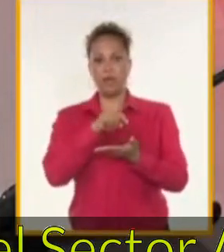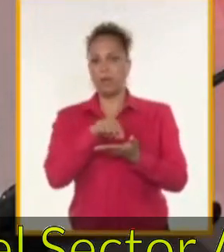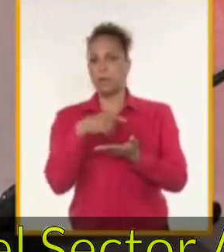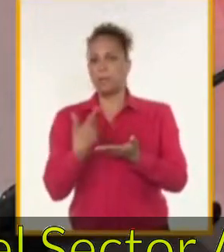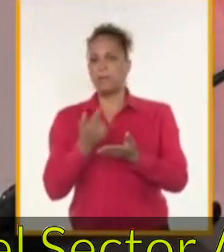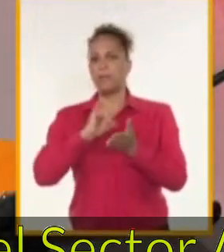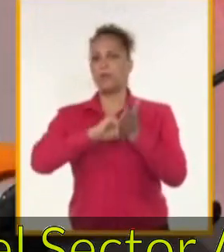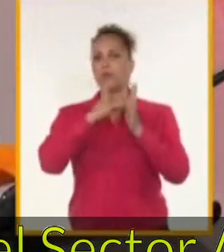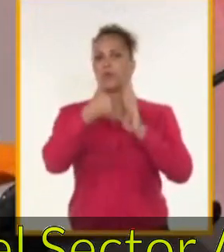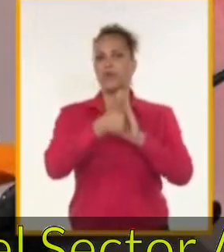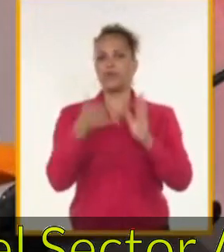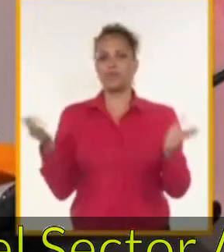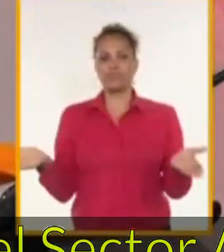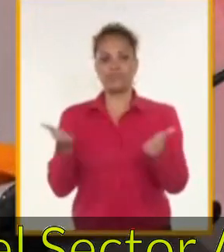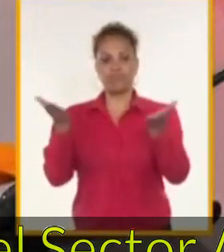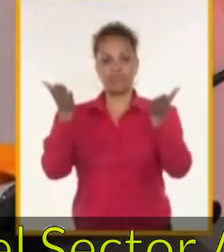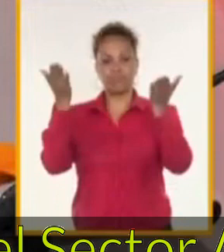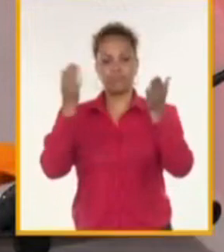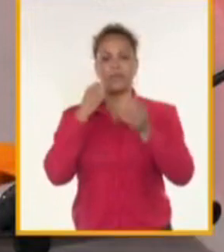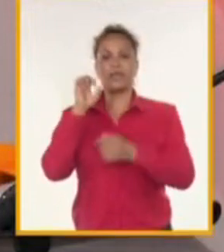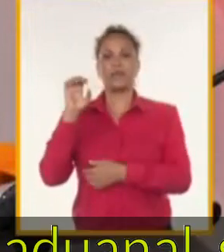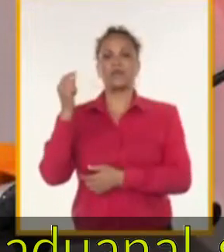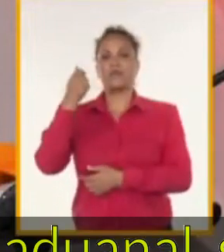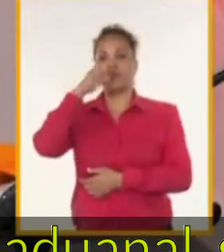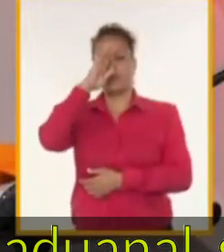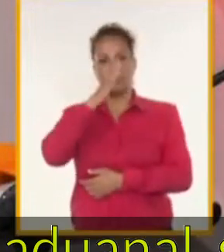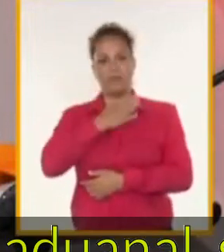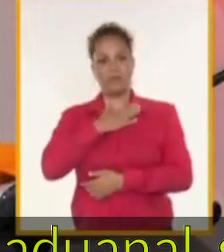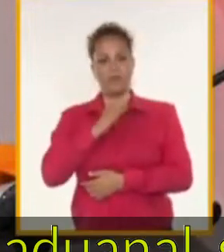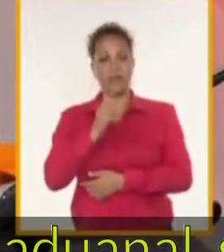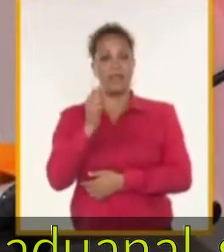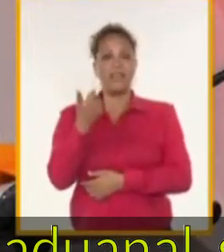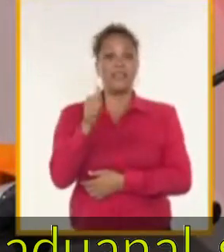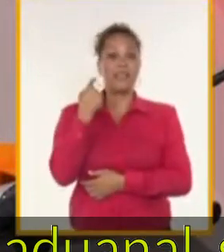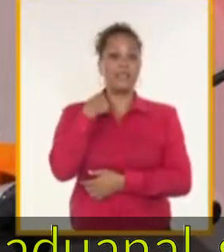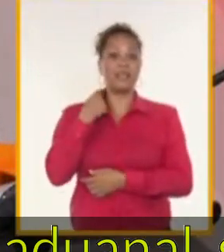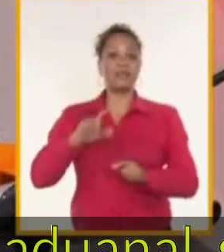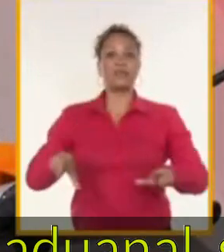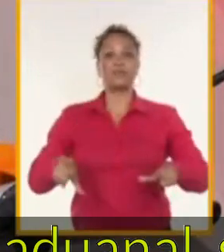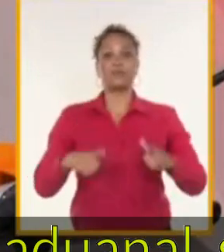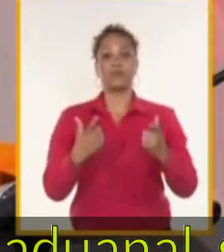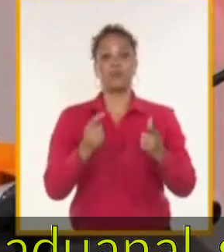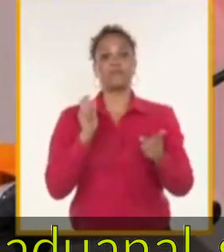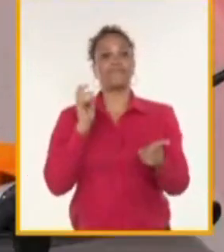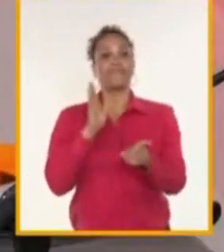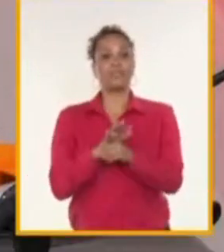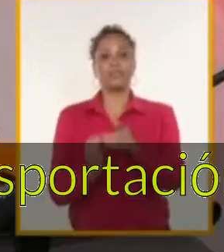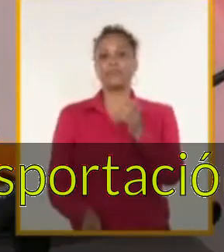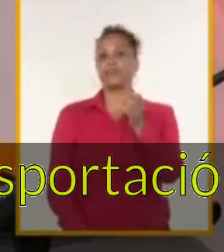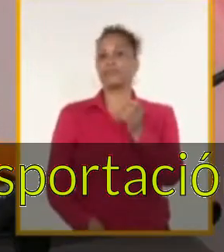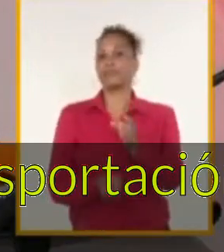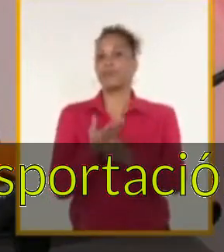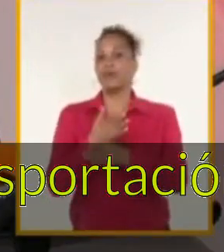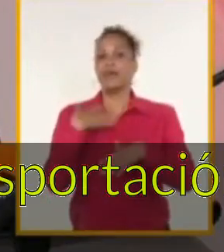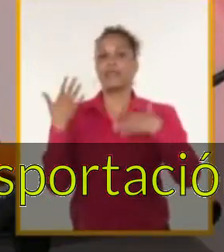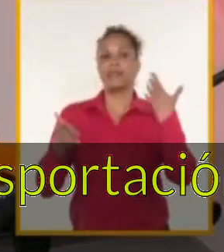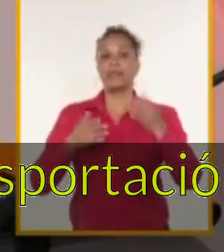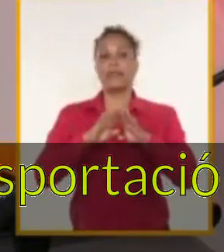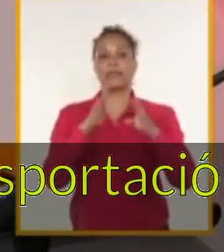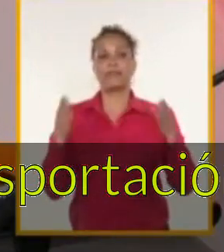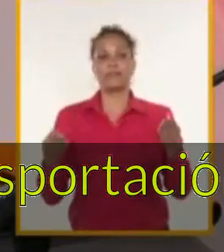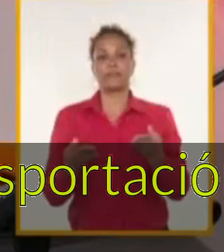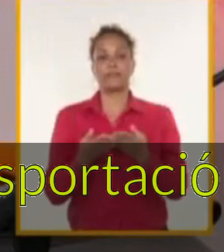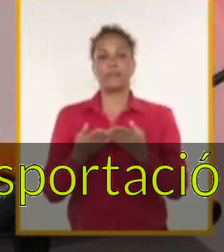proyectos más emprendedores de la economía cubana. Diez años se han cumplido del inicio de sus actividades, también